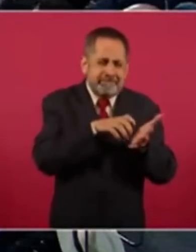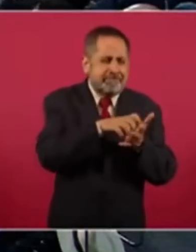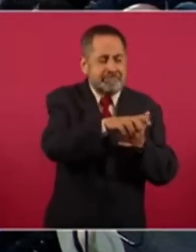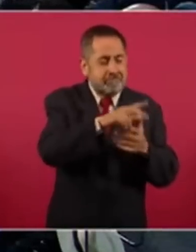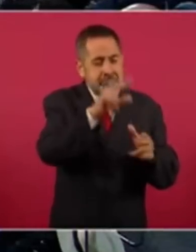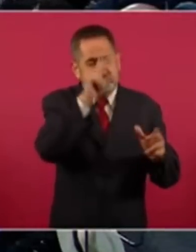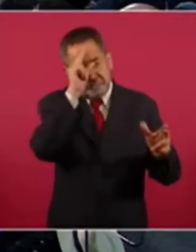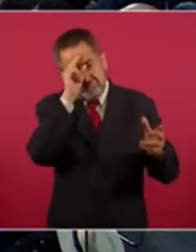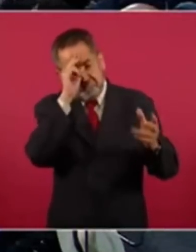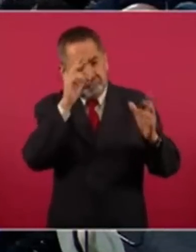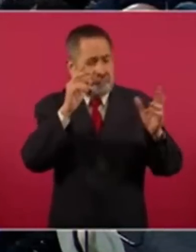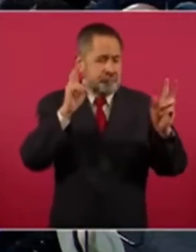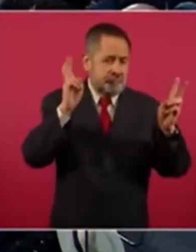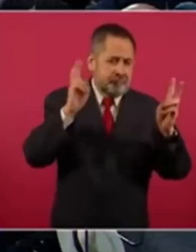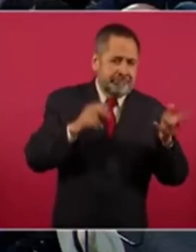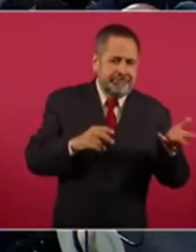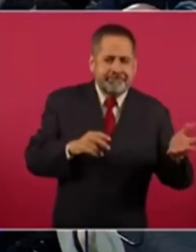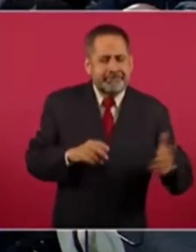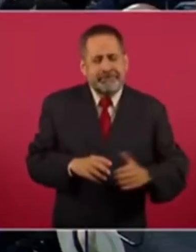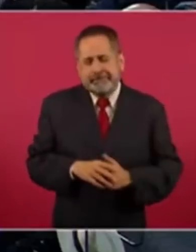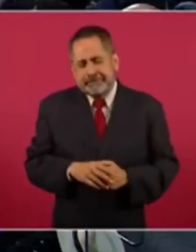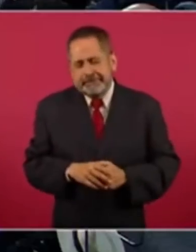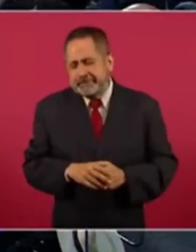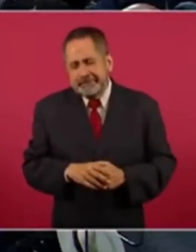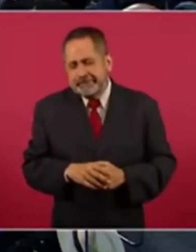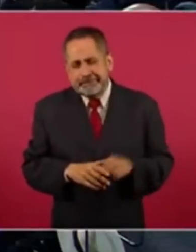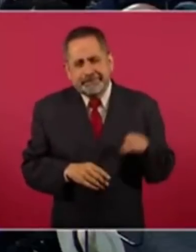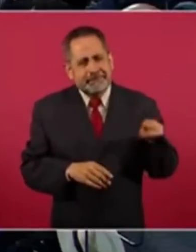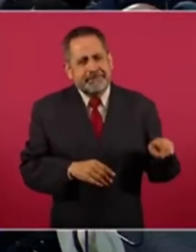intelectualidad esta que se fue